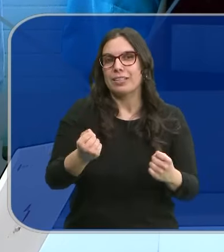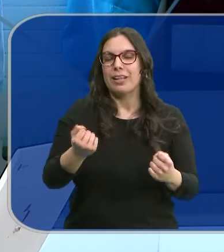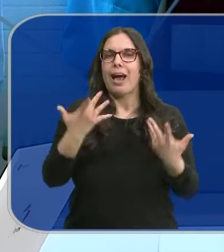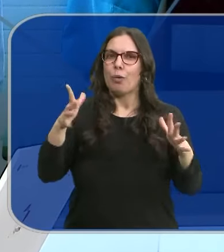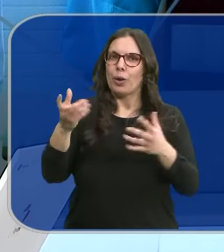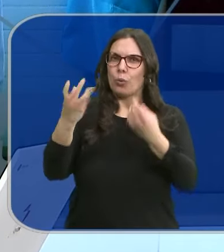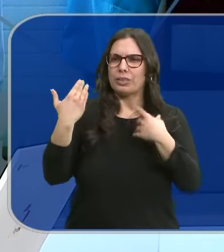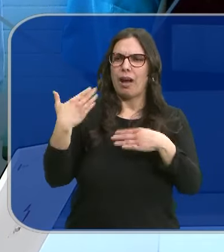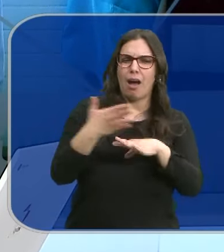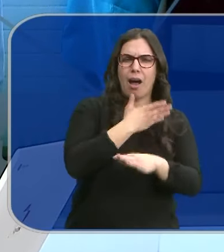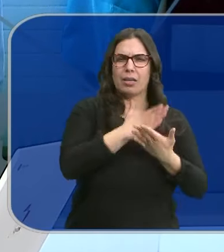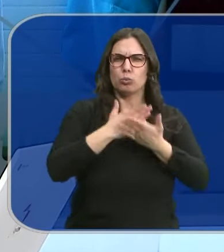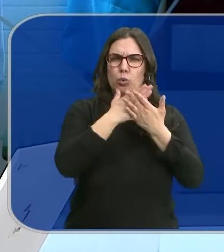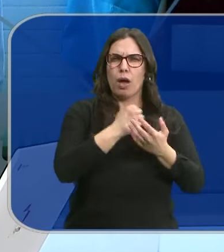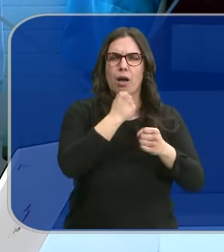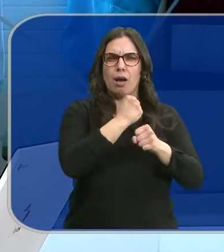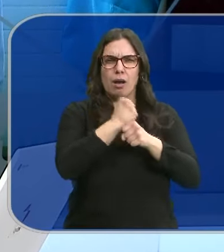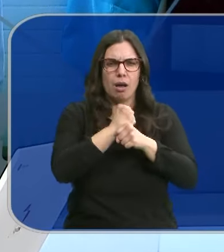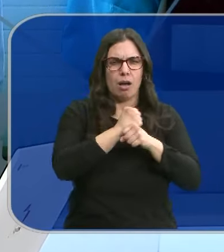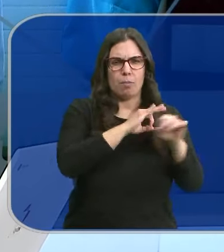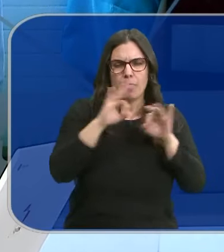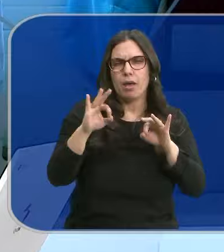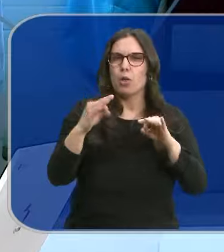aunque nos cuenta que la preparación ha sido muy dura.